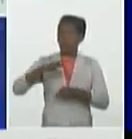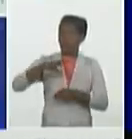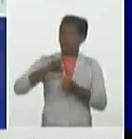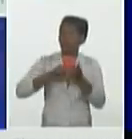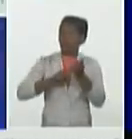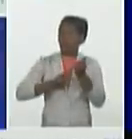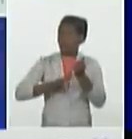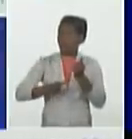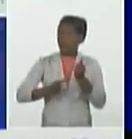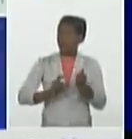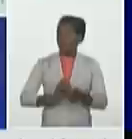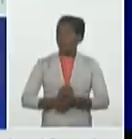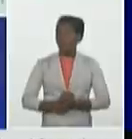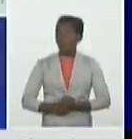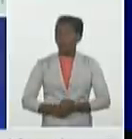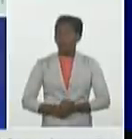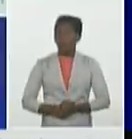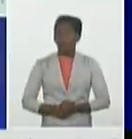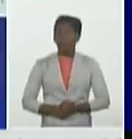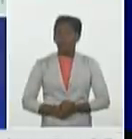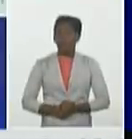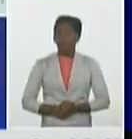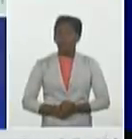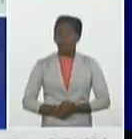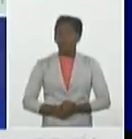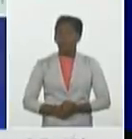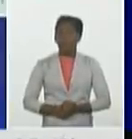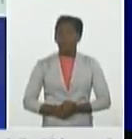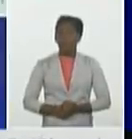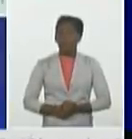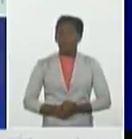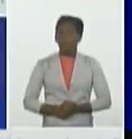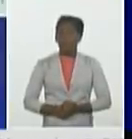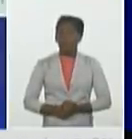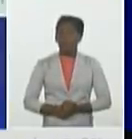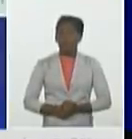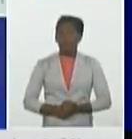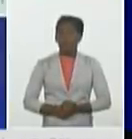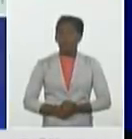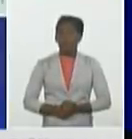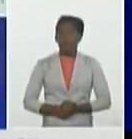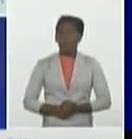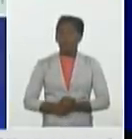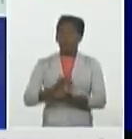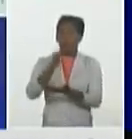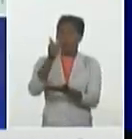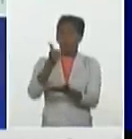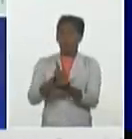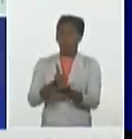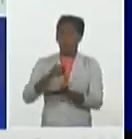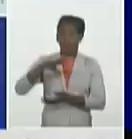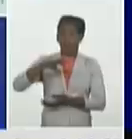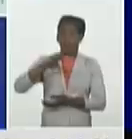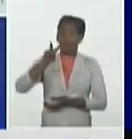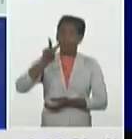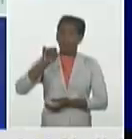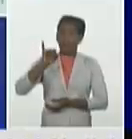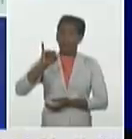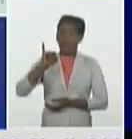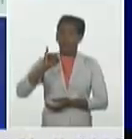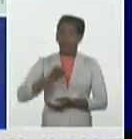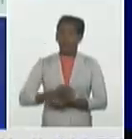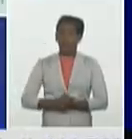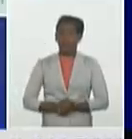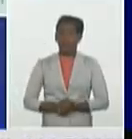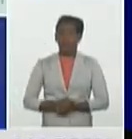territorio y de nuestro país el mayor número en el municipio cabecera de Pinar de Río 26 Sandinos